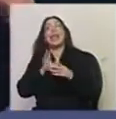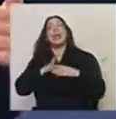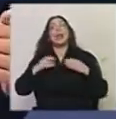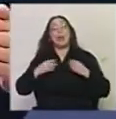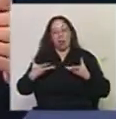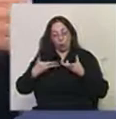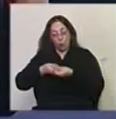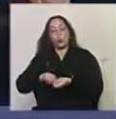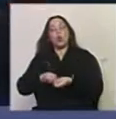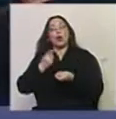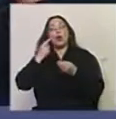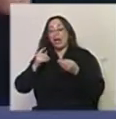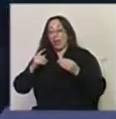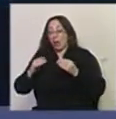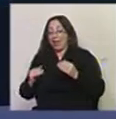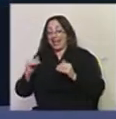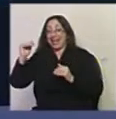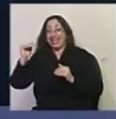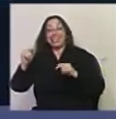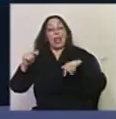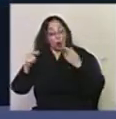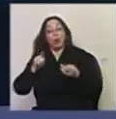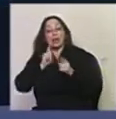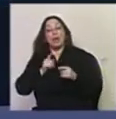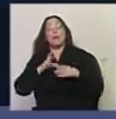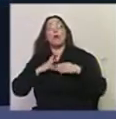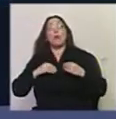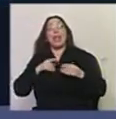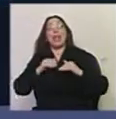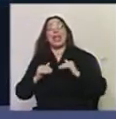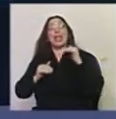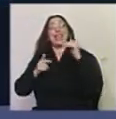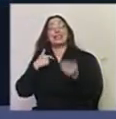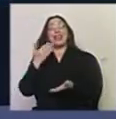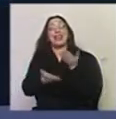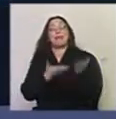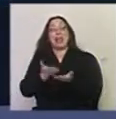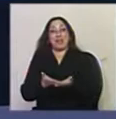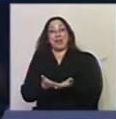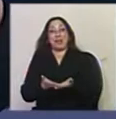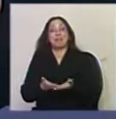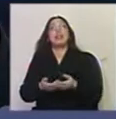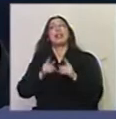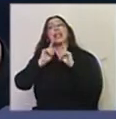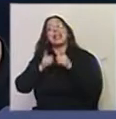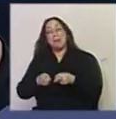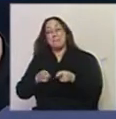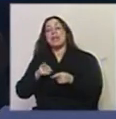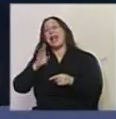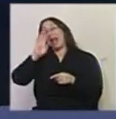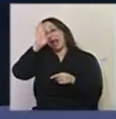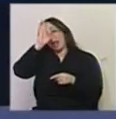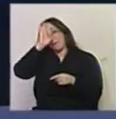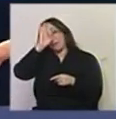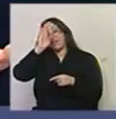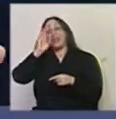conforme uno iba creciendo el otro también iba teniendo su demanda. La verdad es que fuimos también aprendiendo en el